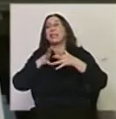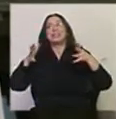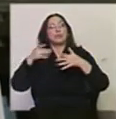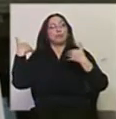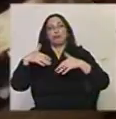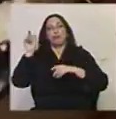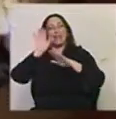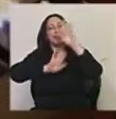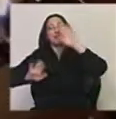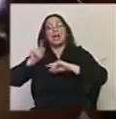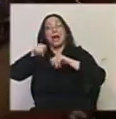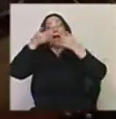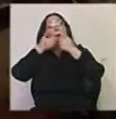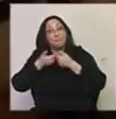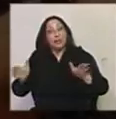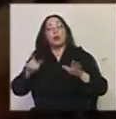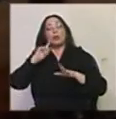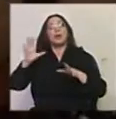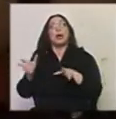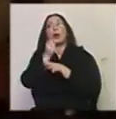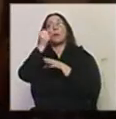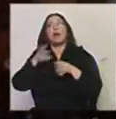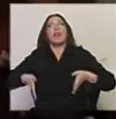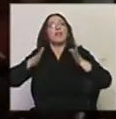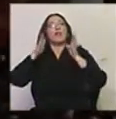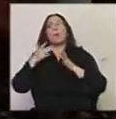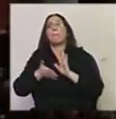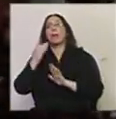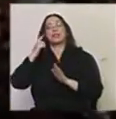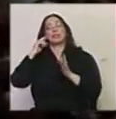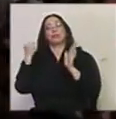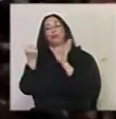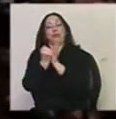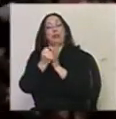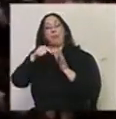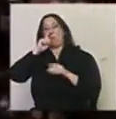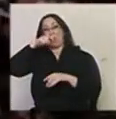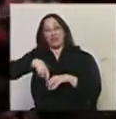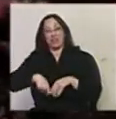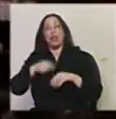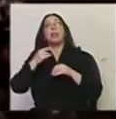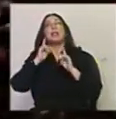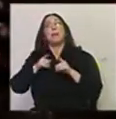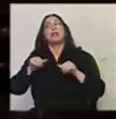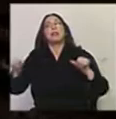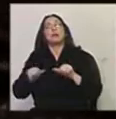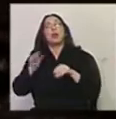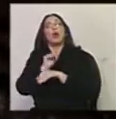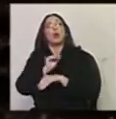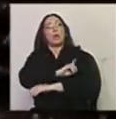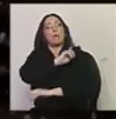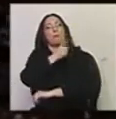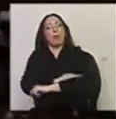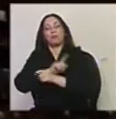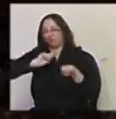Con esa reapertura, Montevideo recuperó uno de sus edificios más emblemáticos, pero también una usina de producción cultural muy poderosa, que